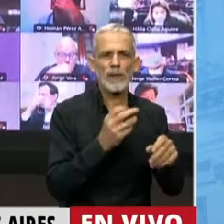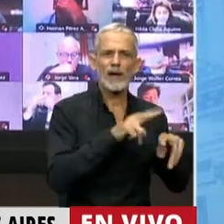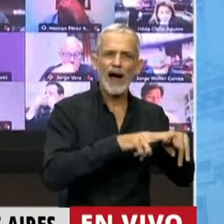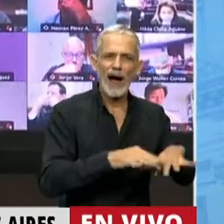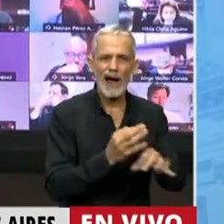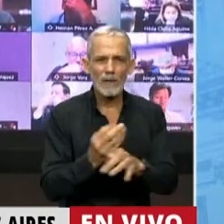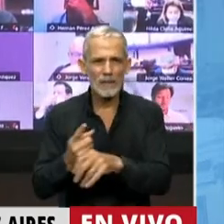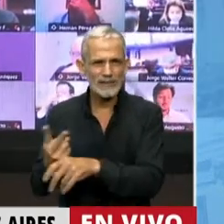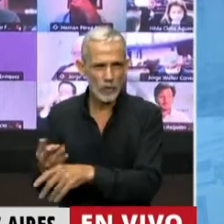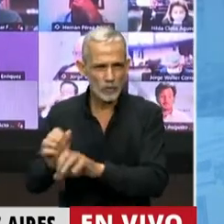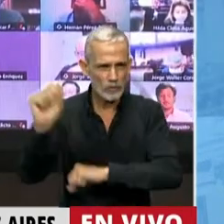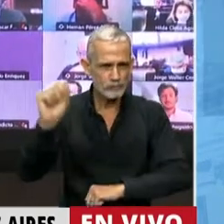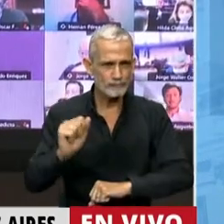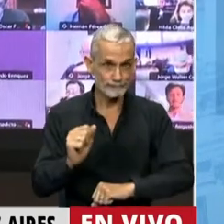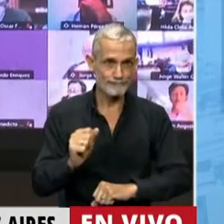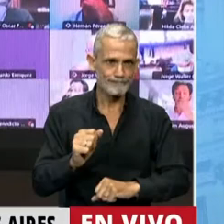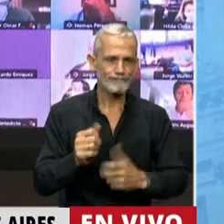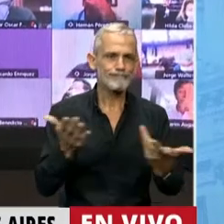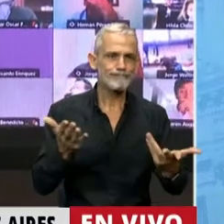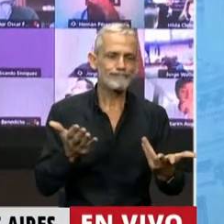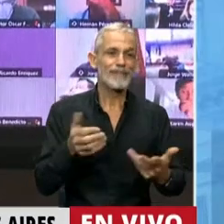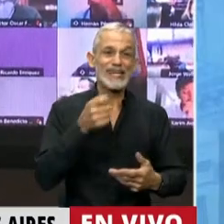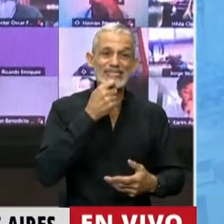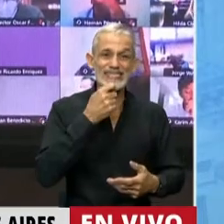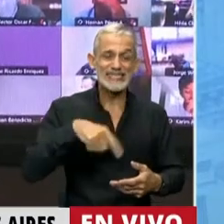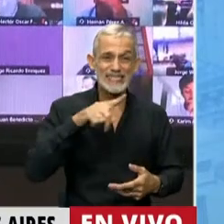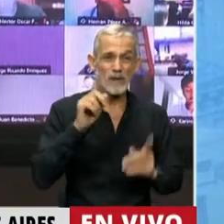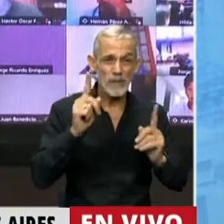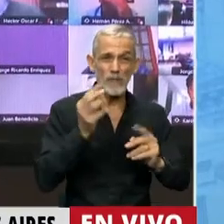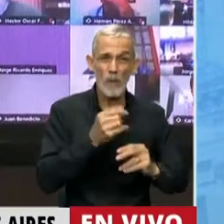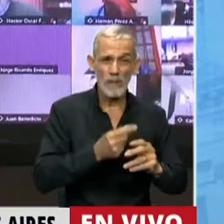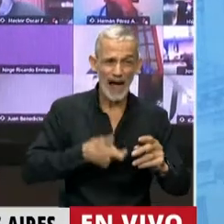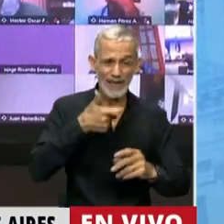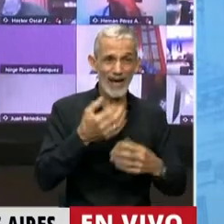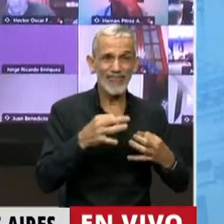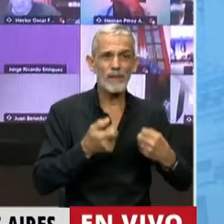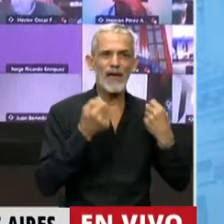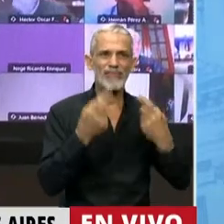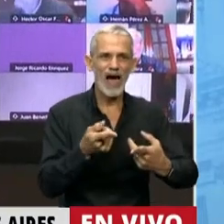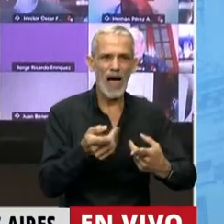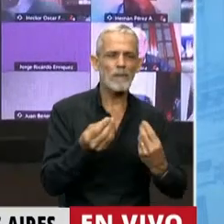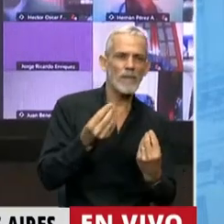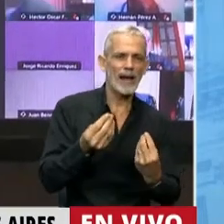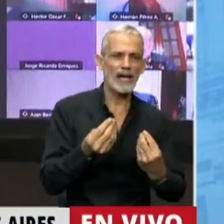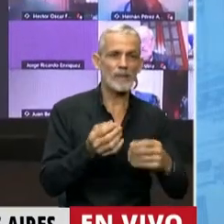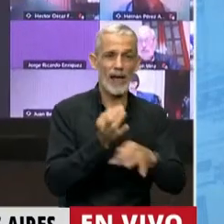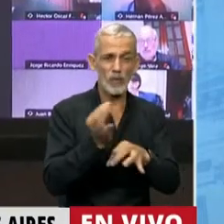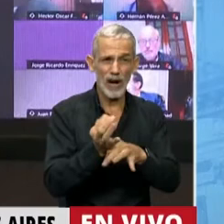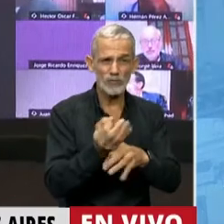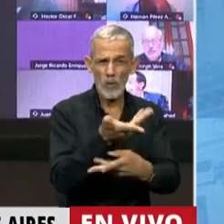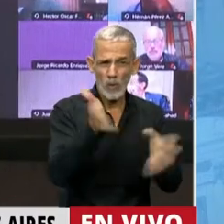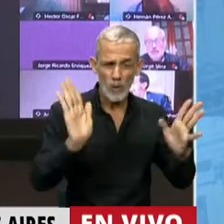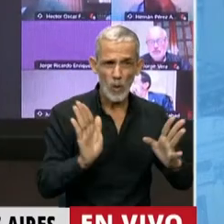educativas de los alumnos y mucho menos si los recursos que tienen que ir a sostener la educación